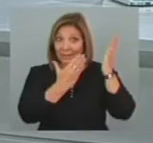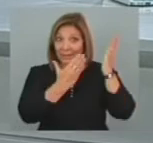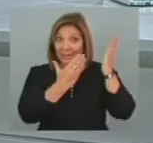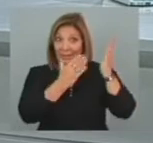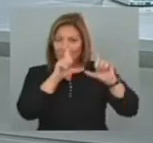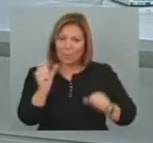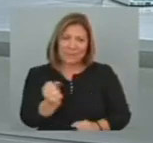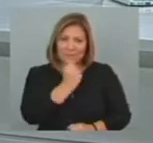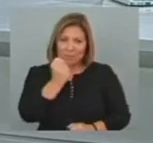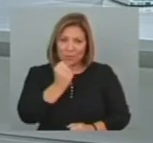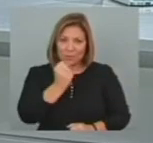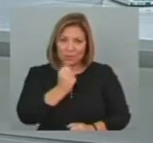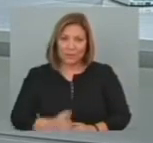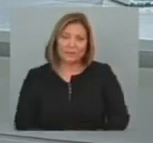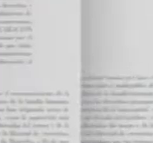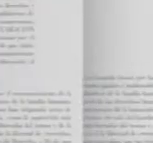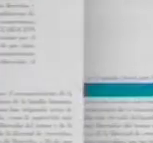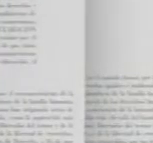más destacados de la jornada